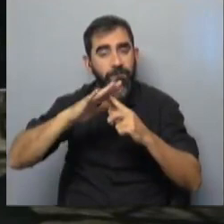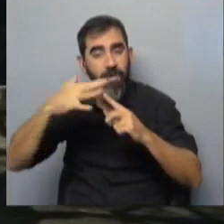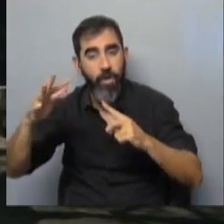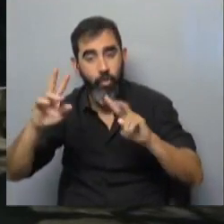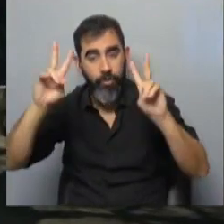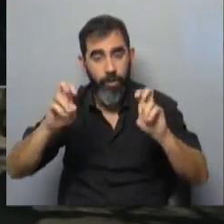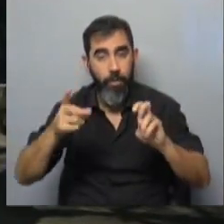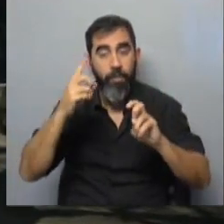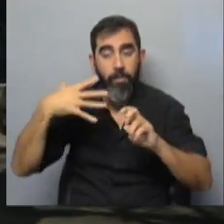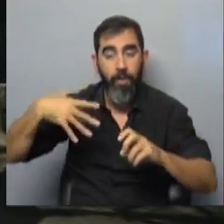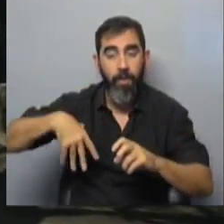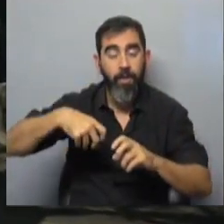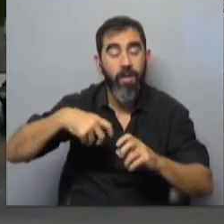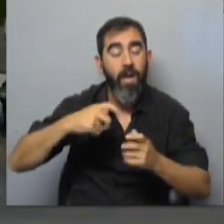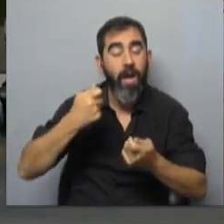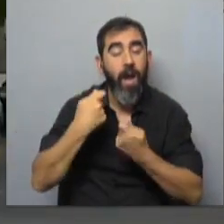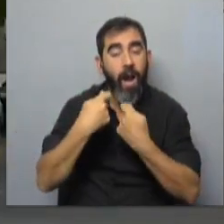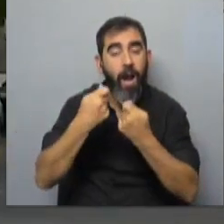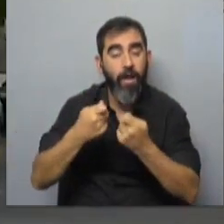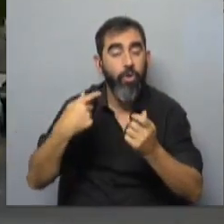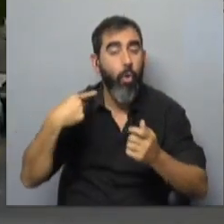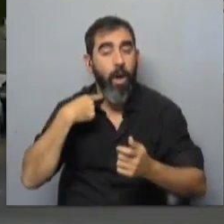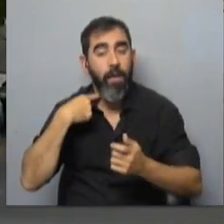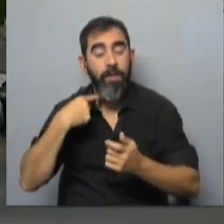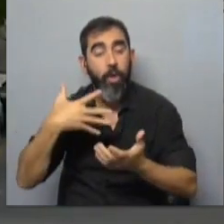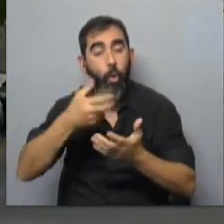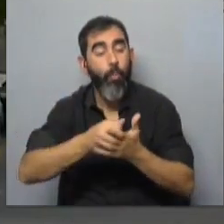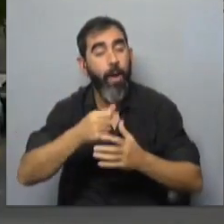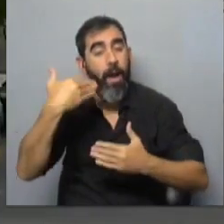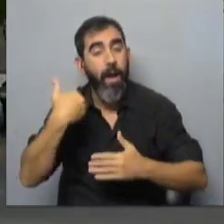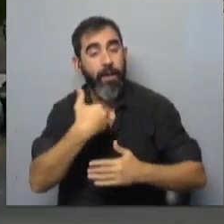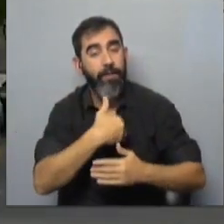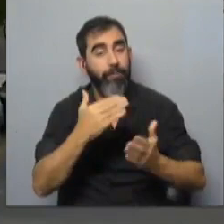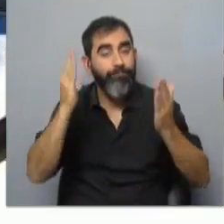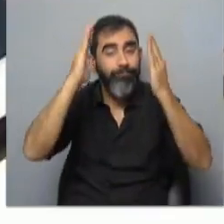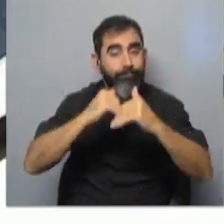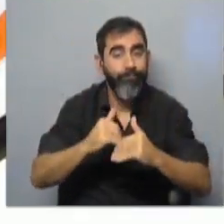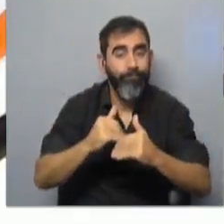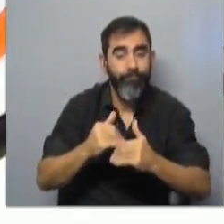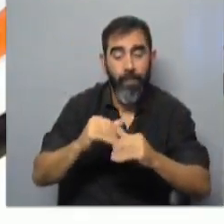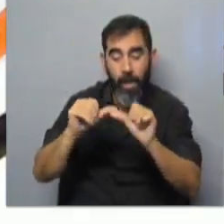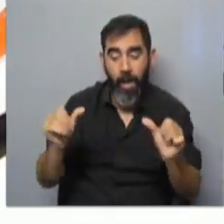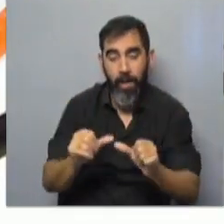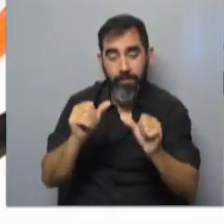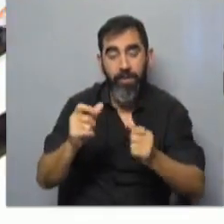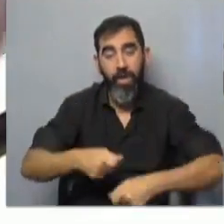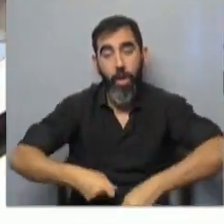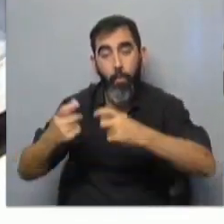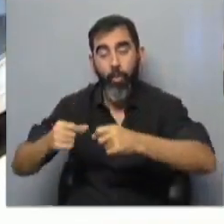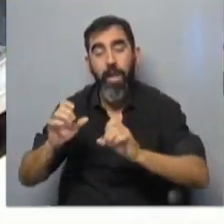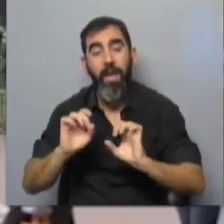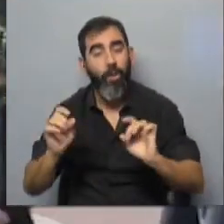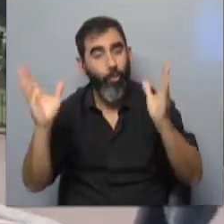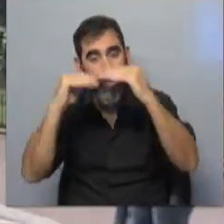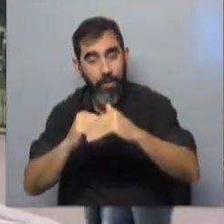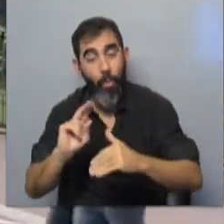además el traslado del costo del gas licuado que debe adquirir Argentina porque no tiene capacidad de autoabastecerse y exportar gas natural.